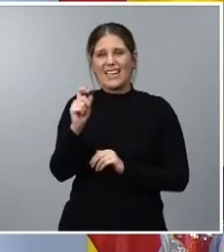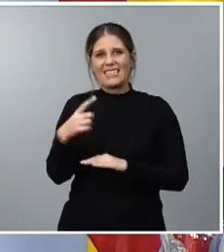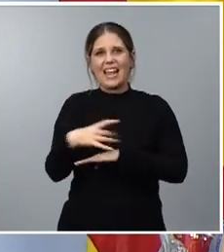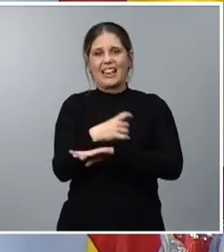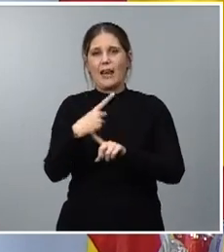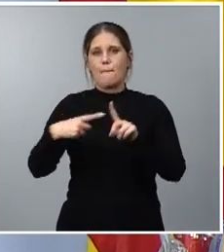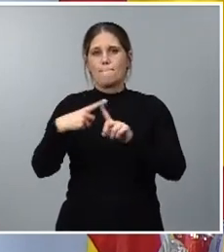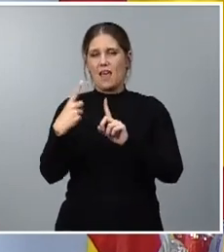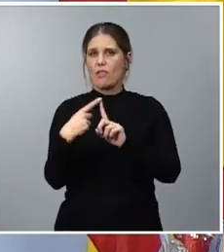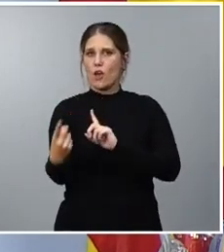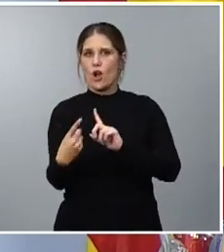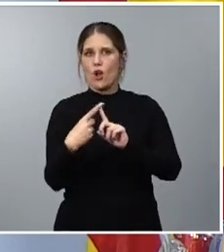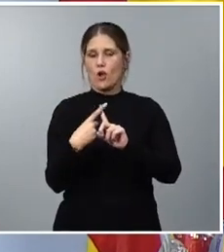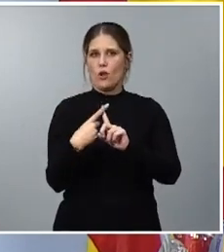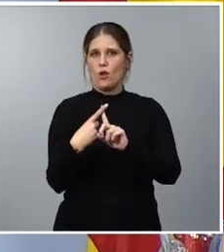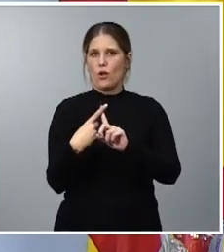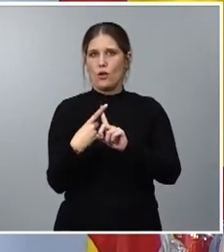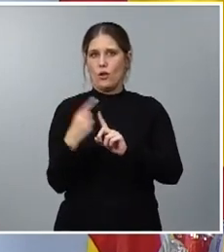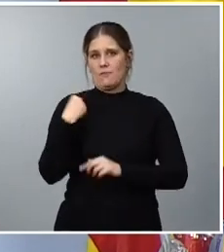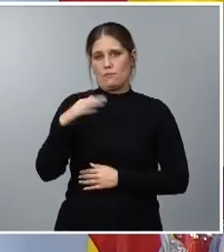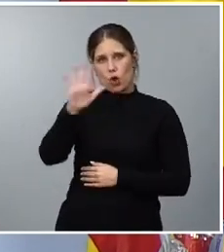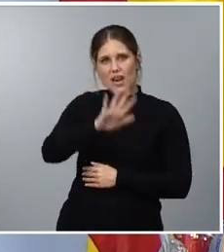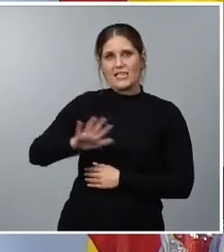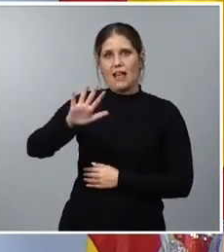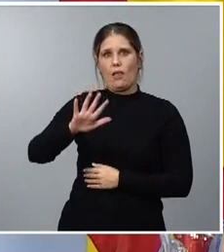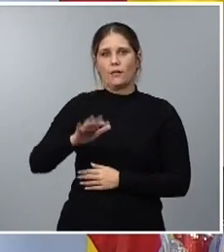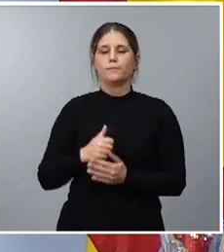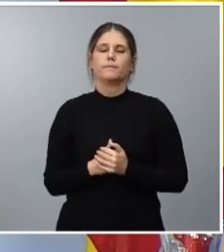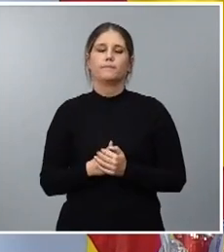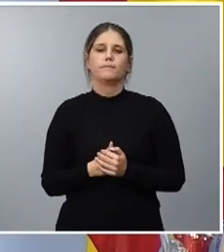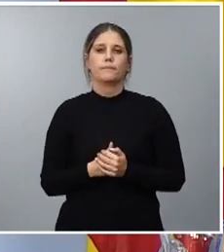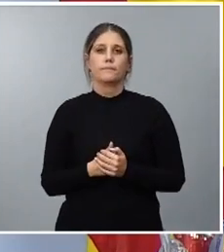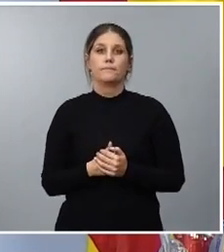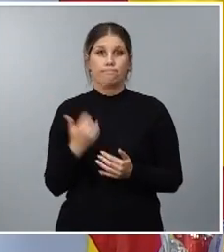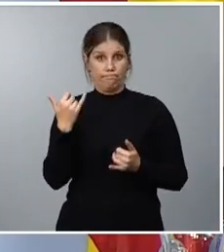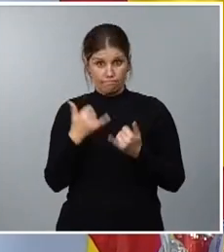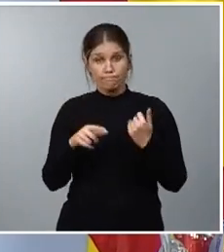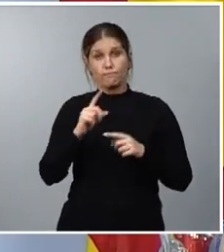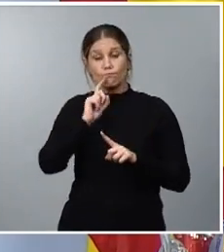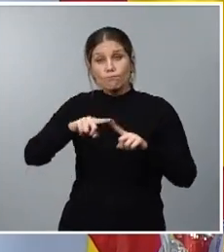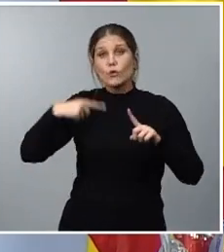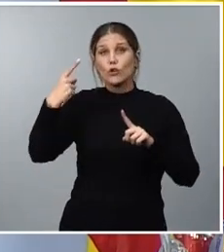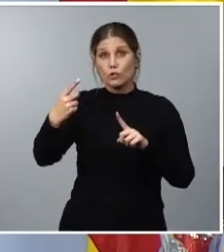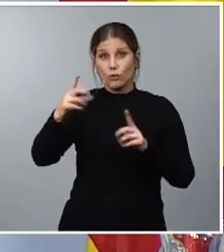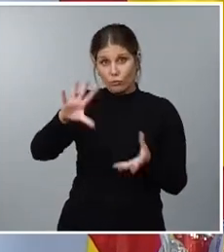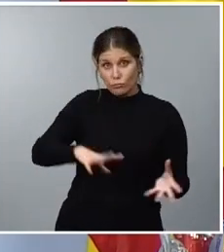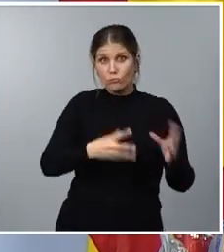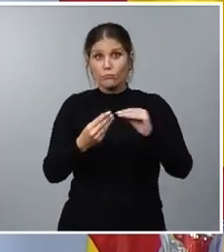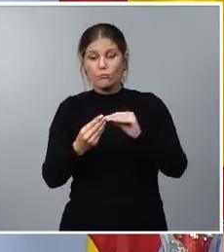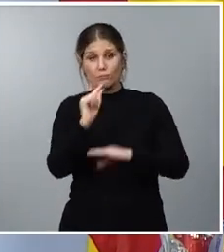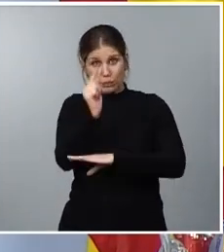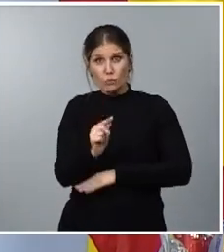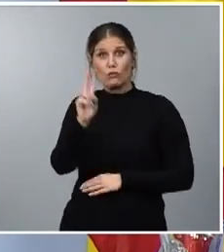media distancia de titularidad estatal. De hecho vamos a convertir el próximo año en el presupuesto 23